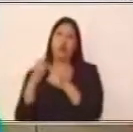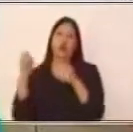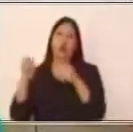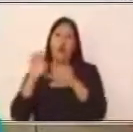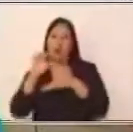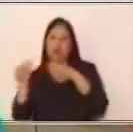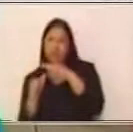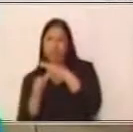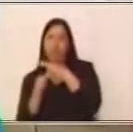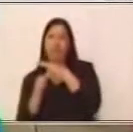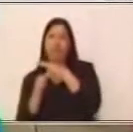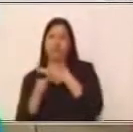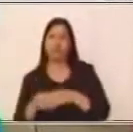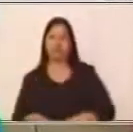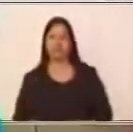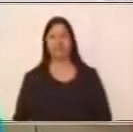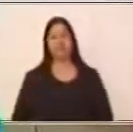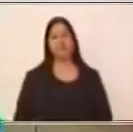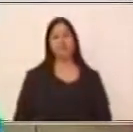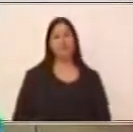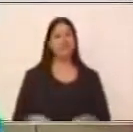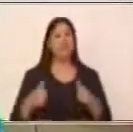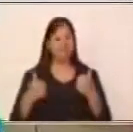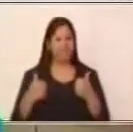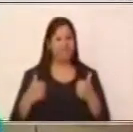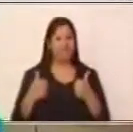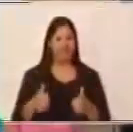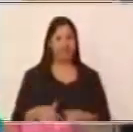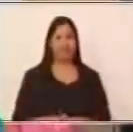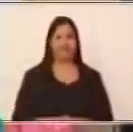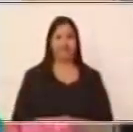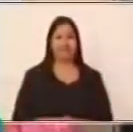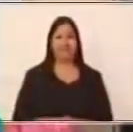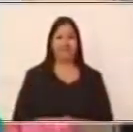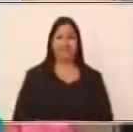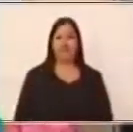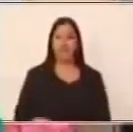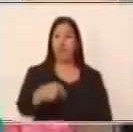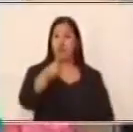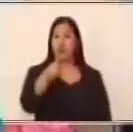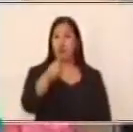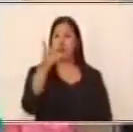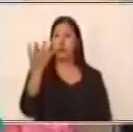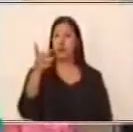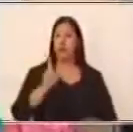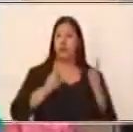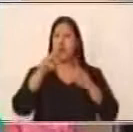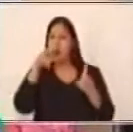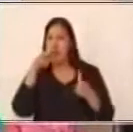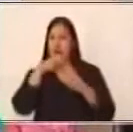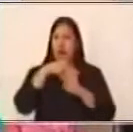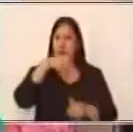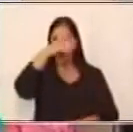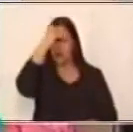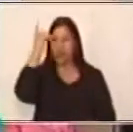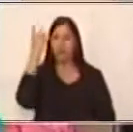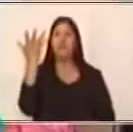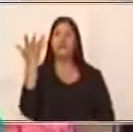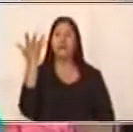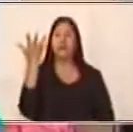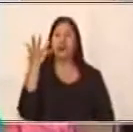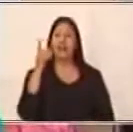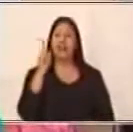subordinada. Muy bien. Entonces, tu reto es que en las dos oraciones que están acá,